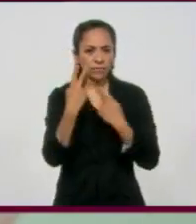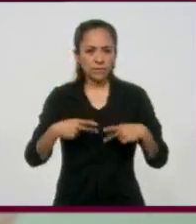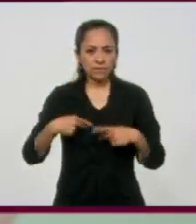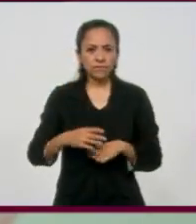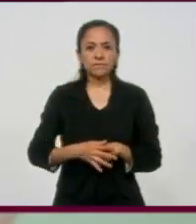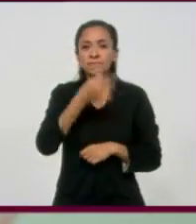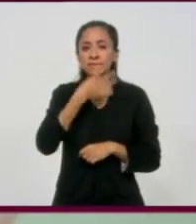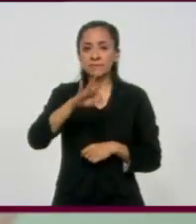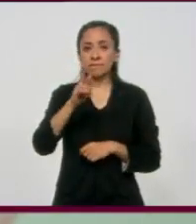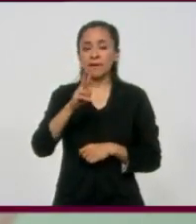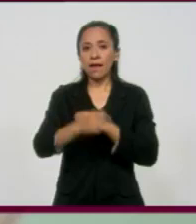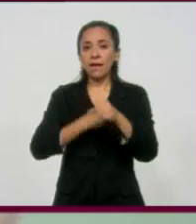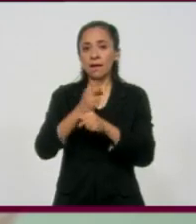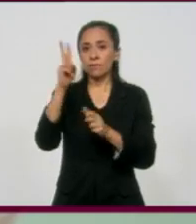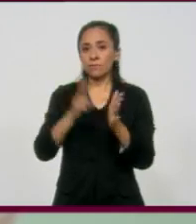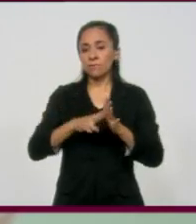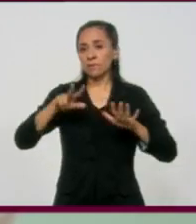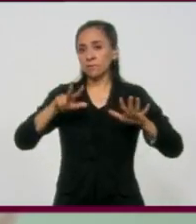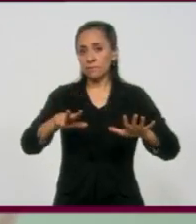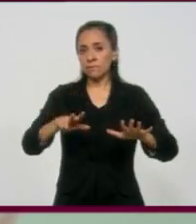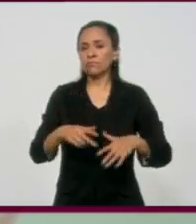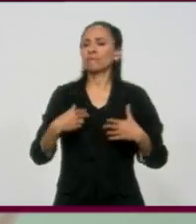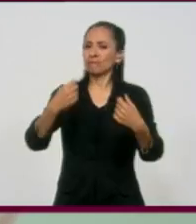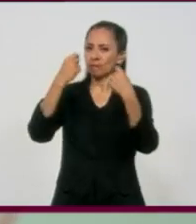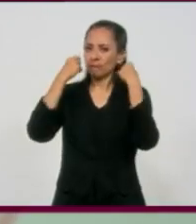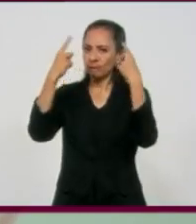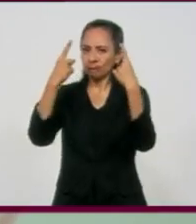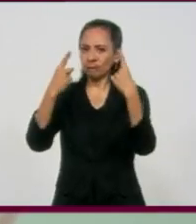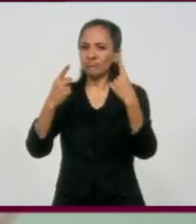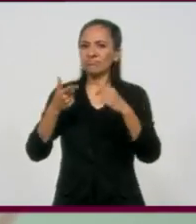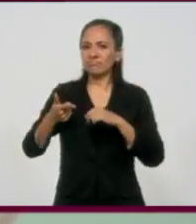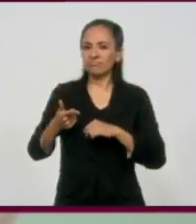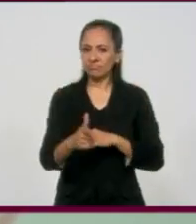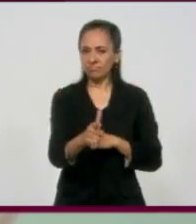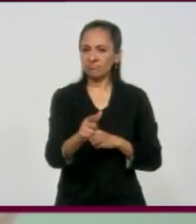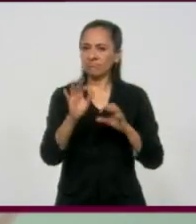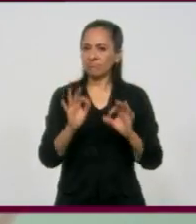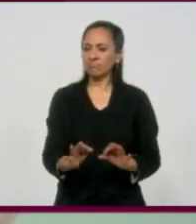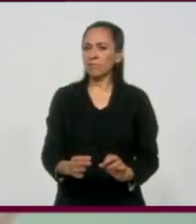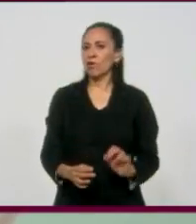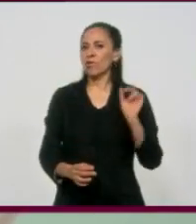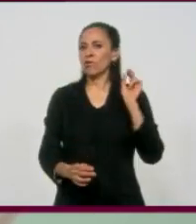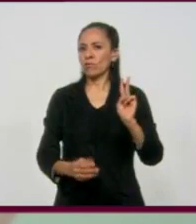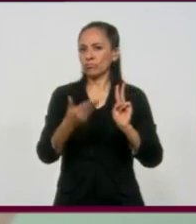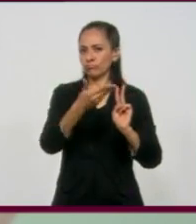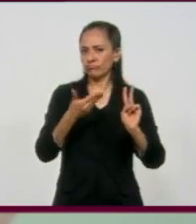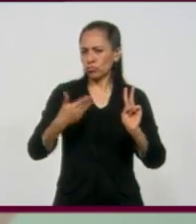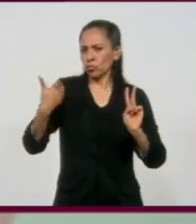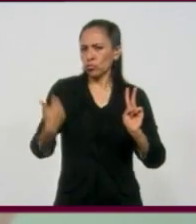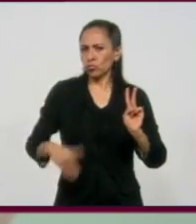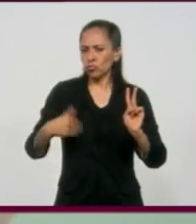2018 reconoce con la presea cervantina a dos figuras imprescindibles